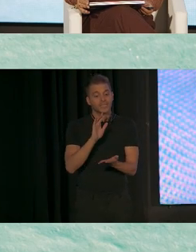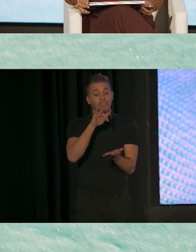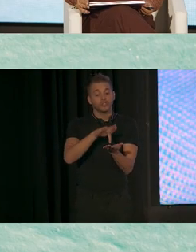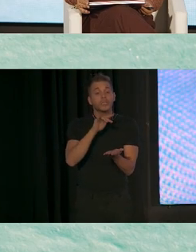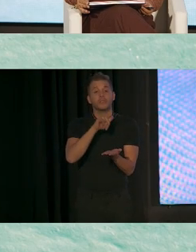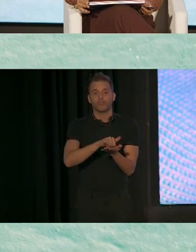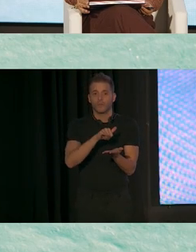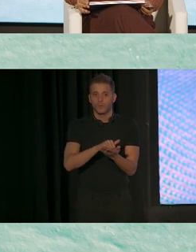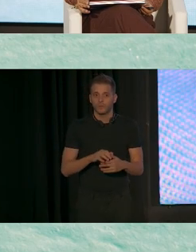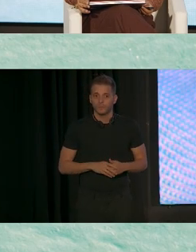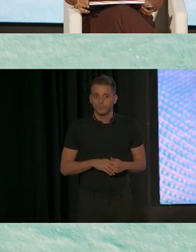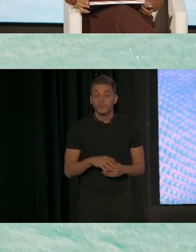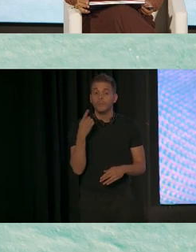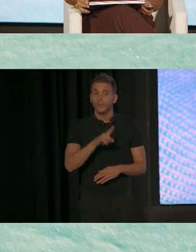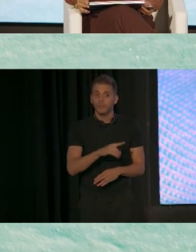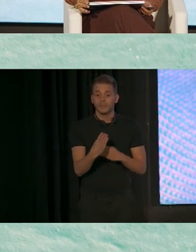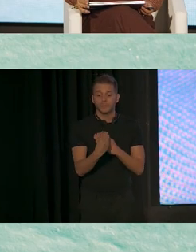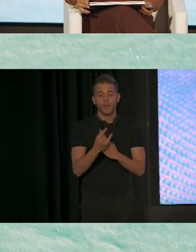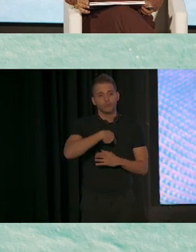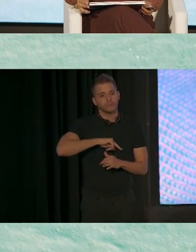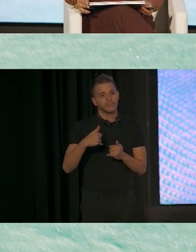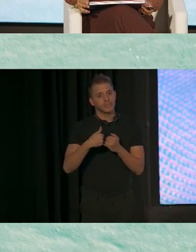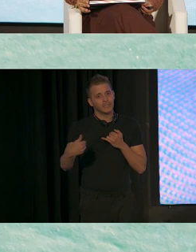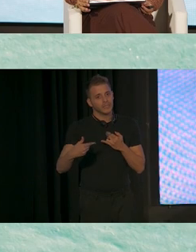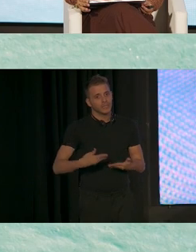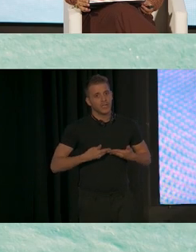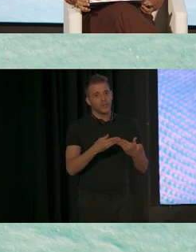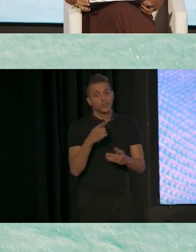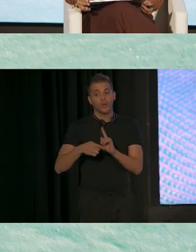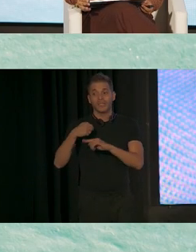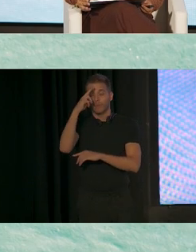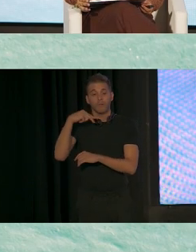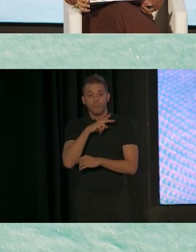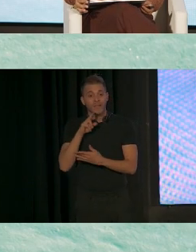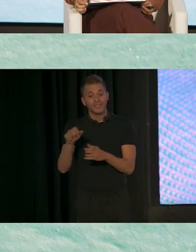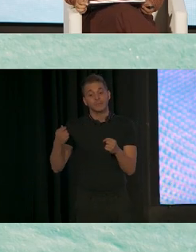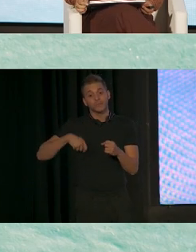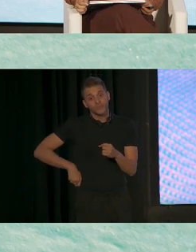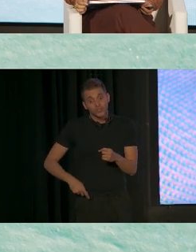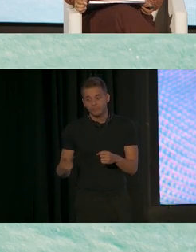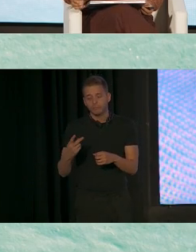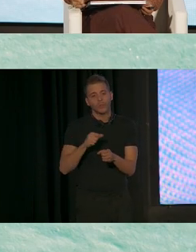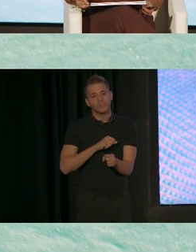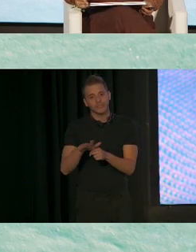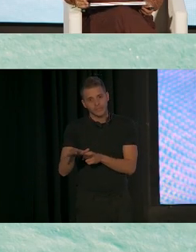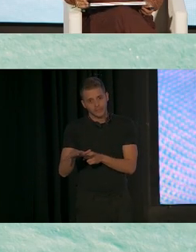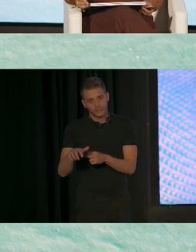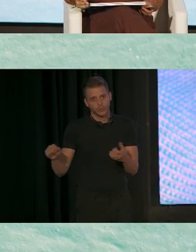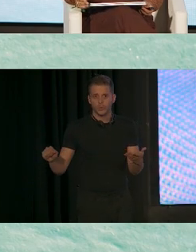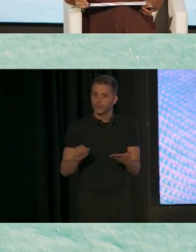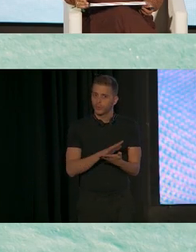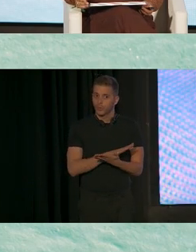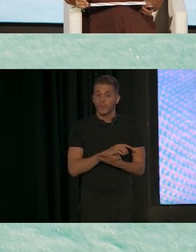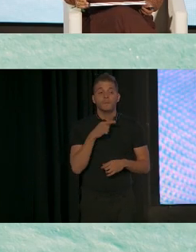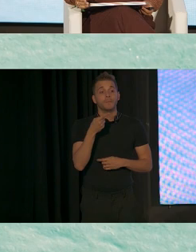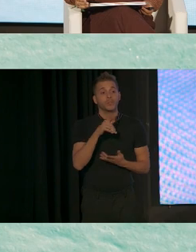También financia nuestra línea de ayuda gratis para los padres y profesionales. Entonces, somos el centro